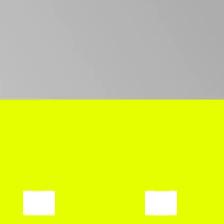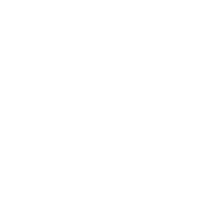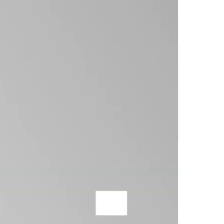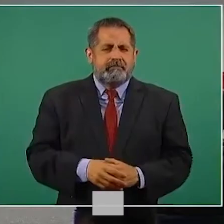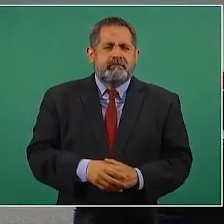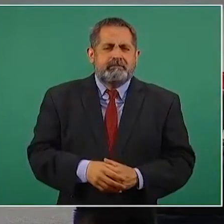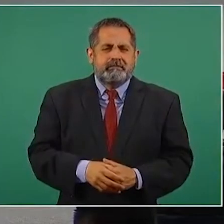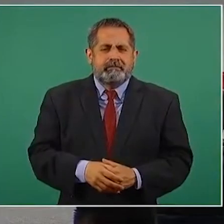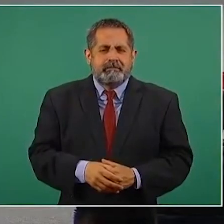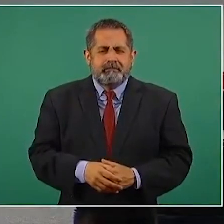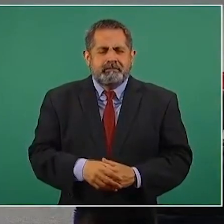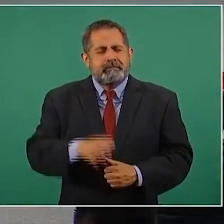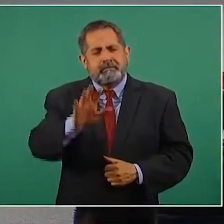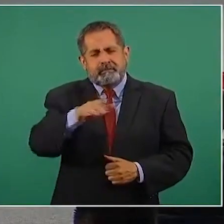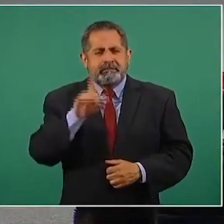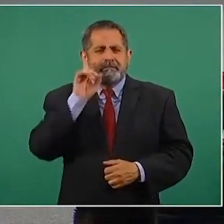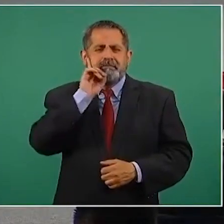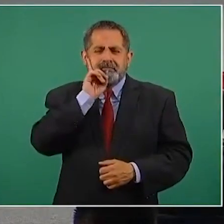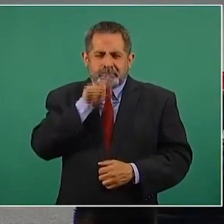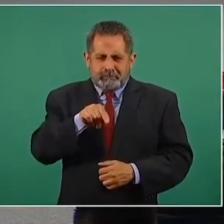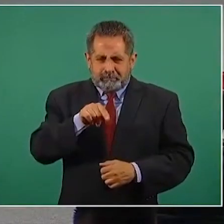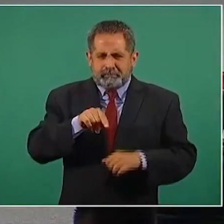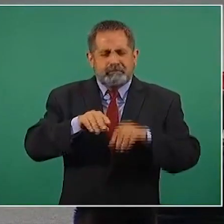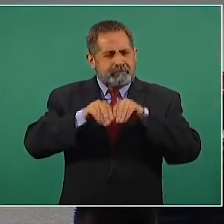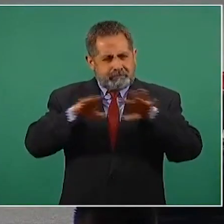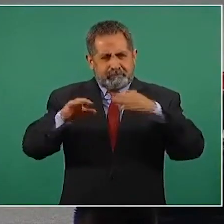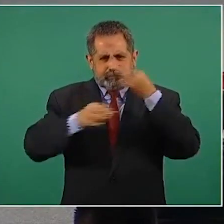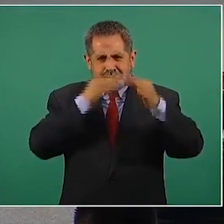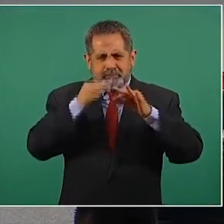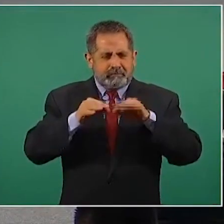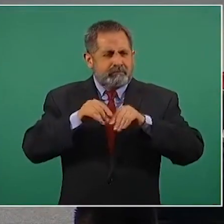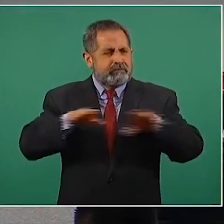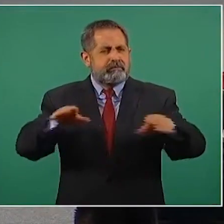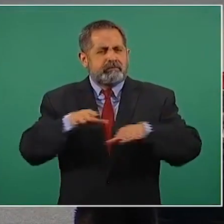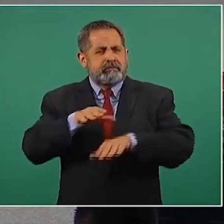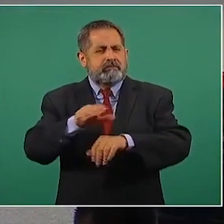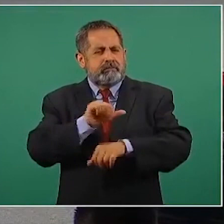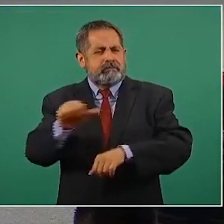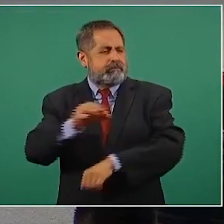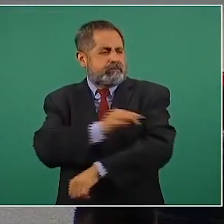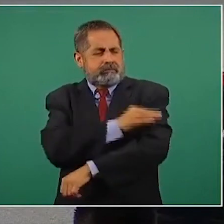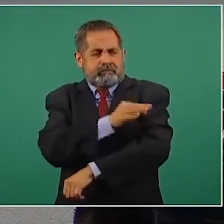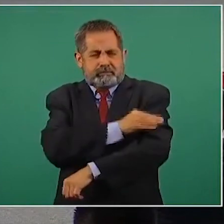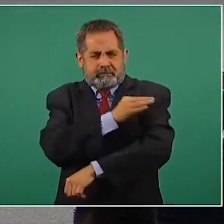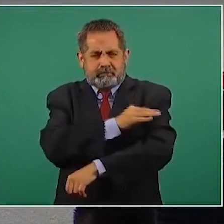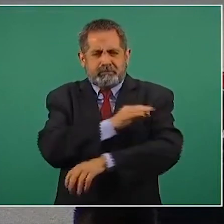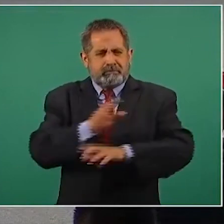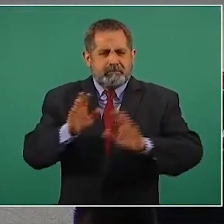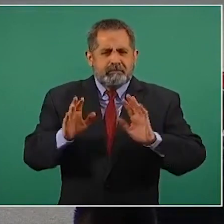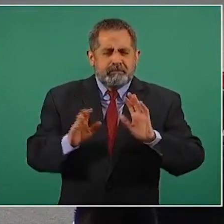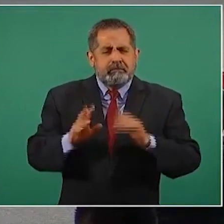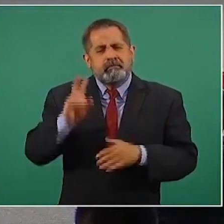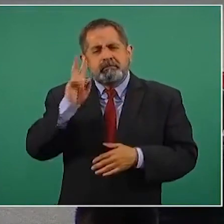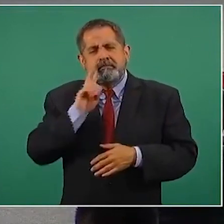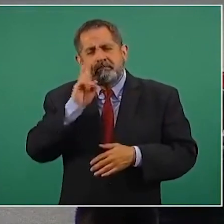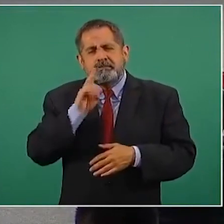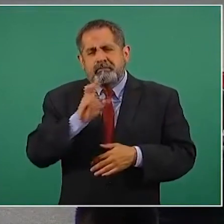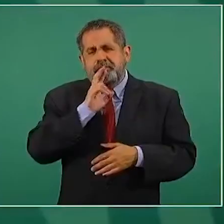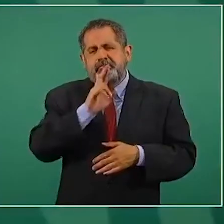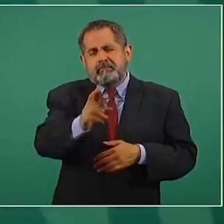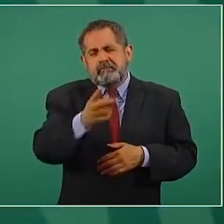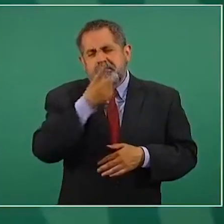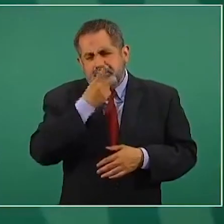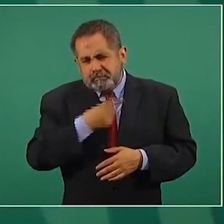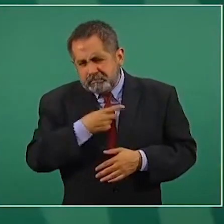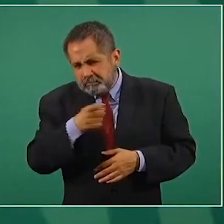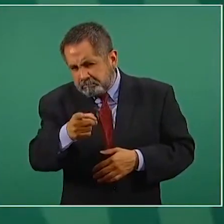Mañana vamos a informar en general sobre vacunas y vamos a dar respuesta a lo que